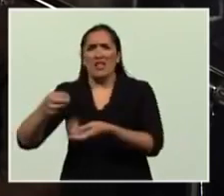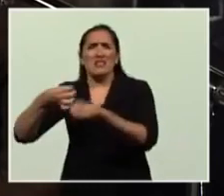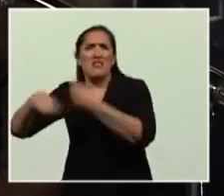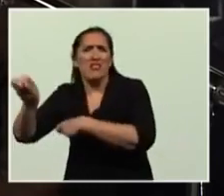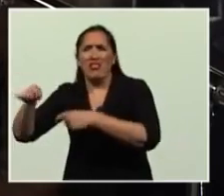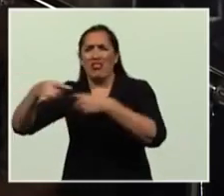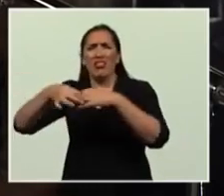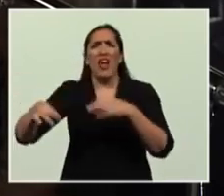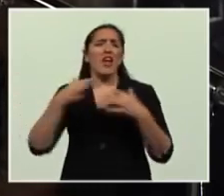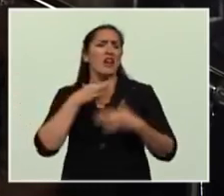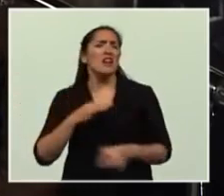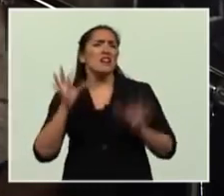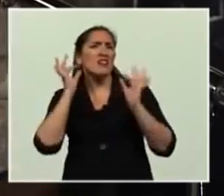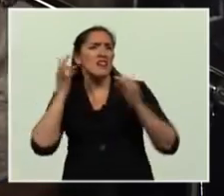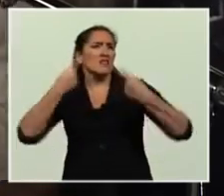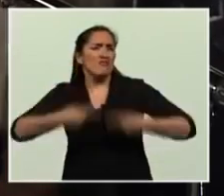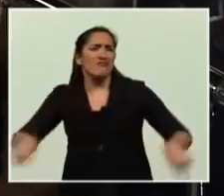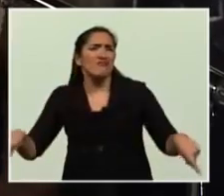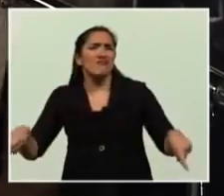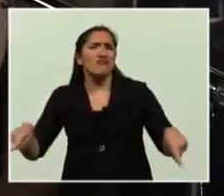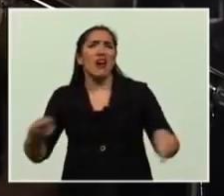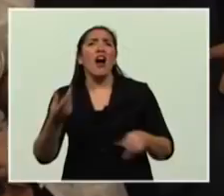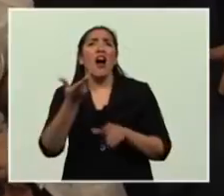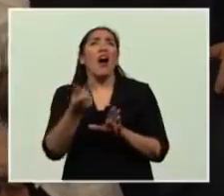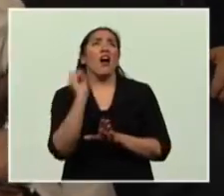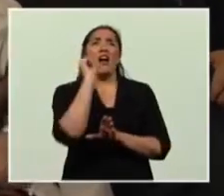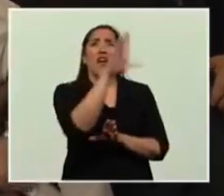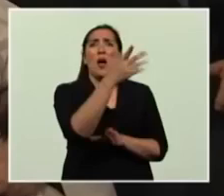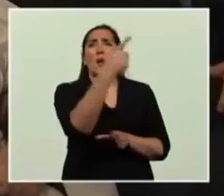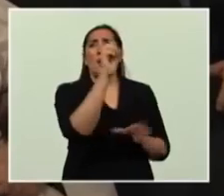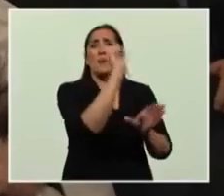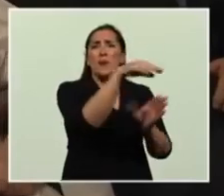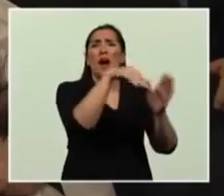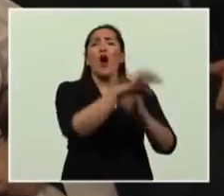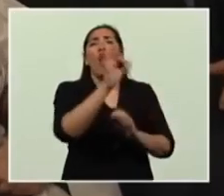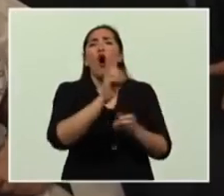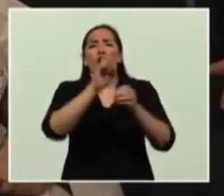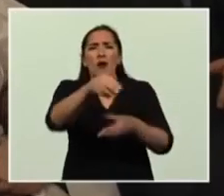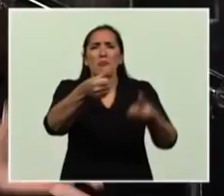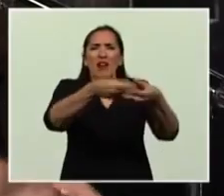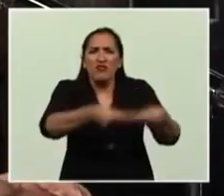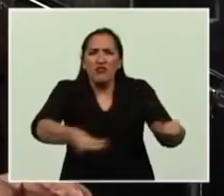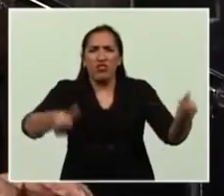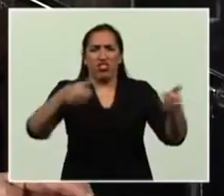anillos, sus aros, y los depositaban, los entregaban para ser fundidos casi